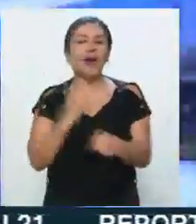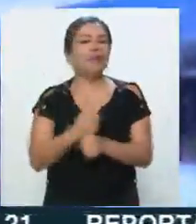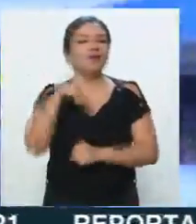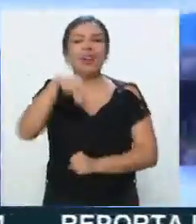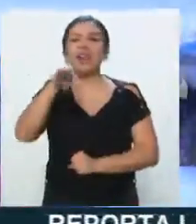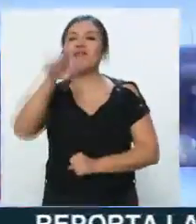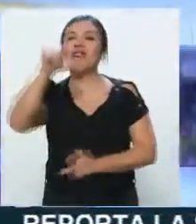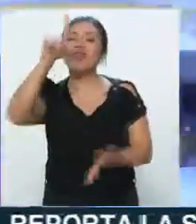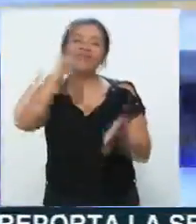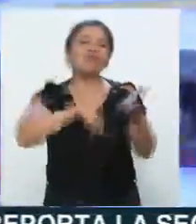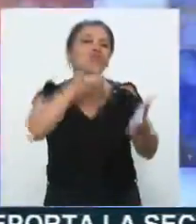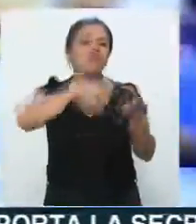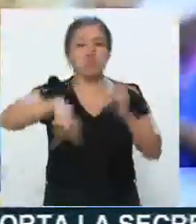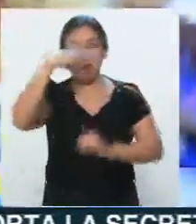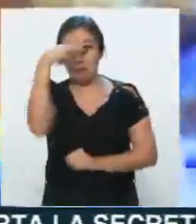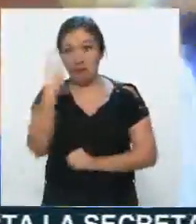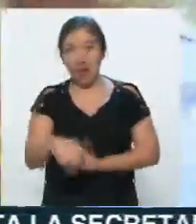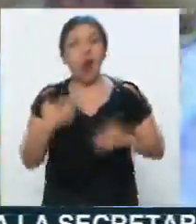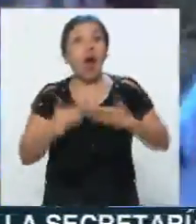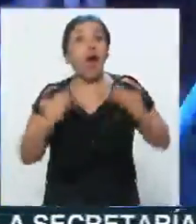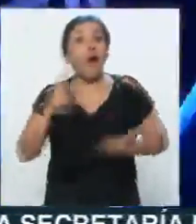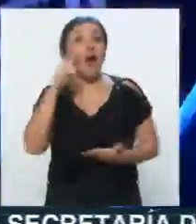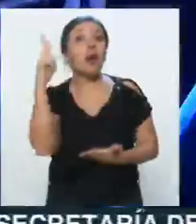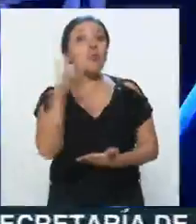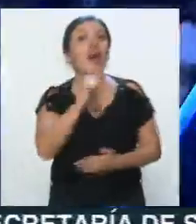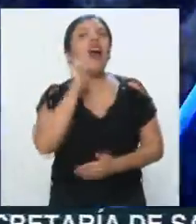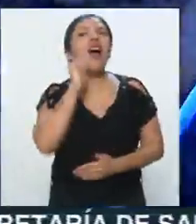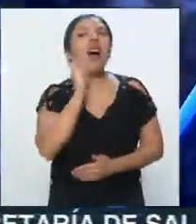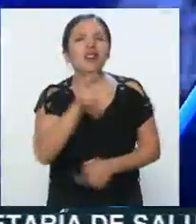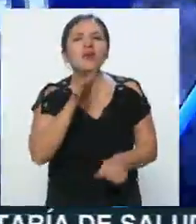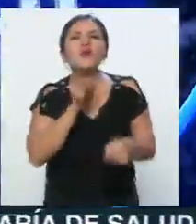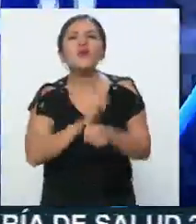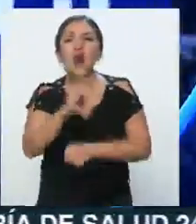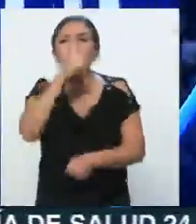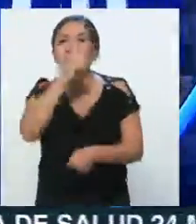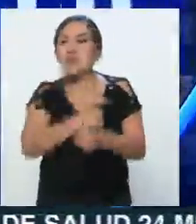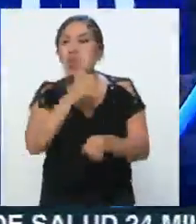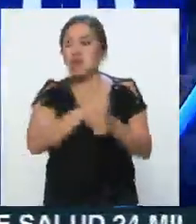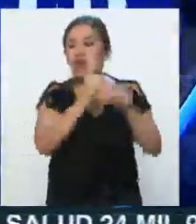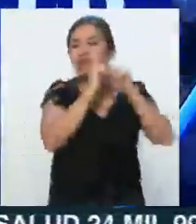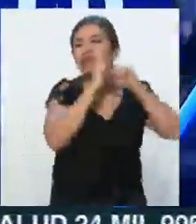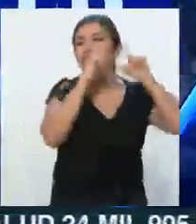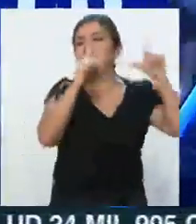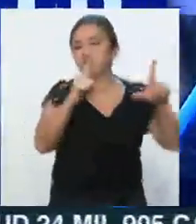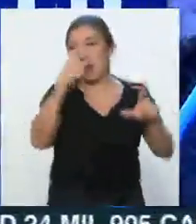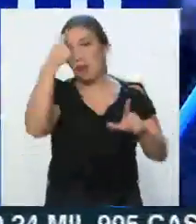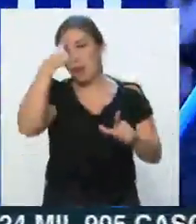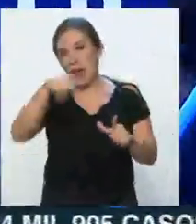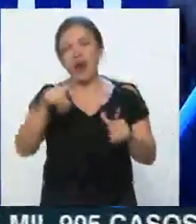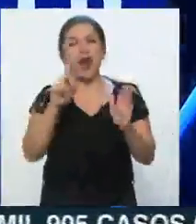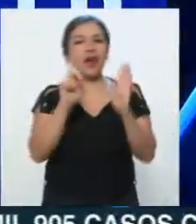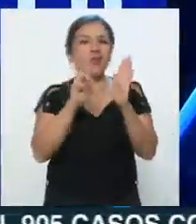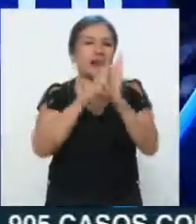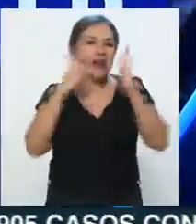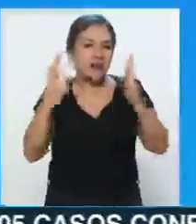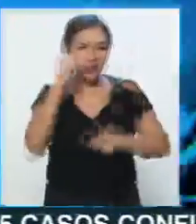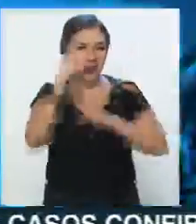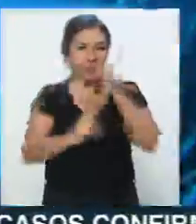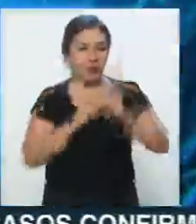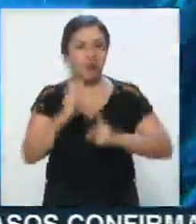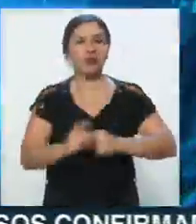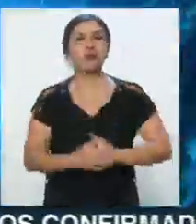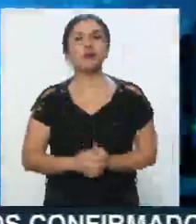la NFL en México, pero ahora es momento de repasar cuáles son los principales, las principales portadas de los diarios deportivos.